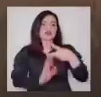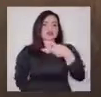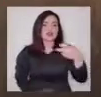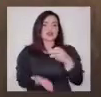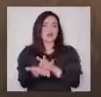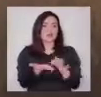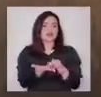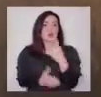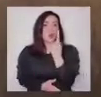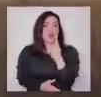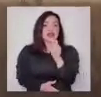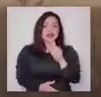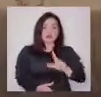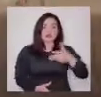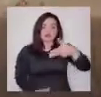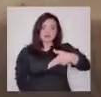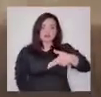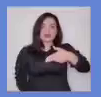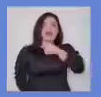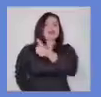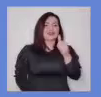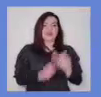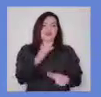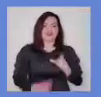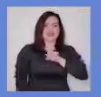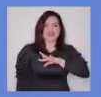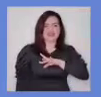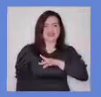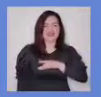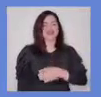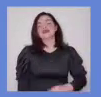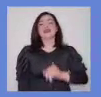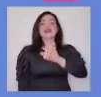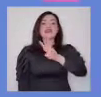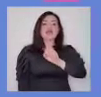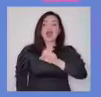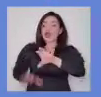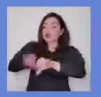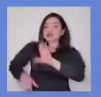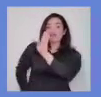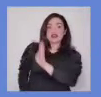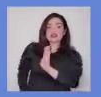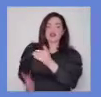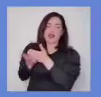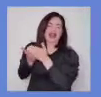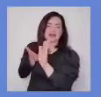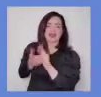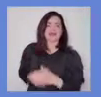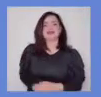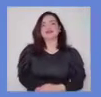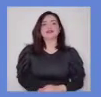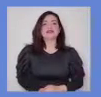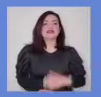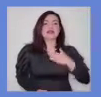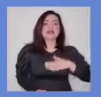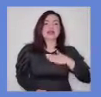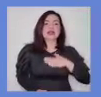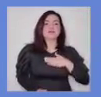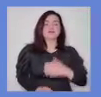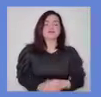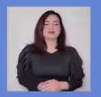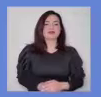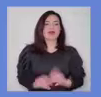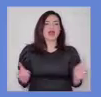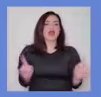precio en 200 pesos por litro a todos los chilenos. Somos los que queremos eliminar el IVA a la canasta básica. Somos los que